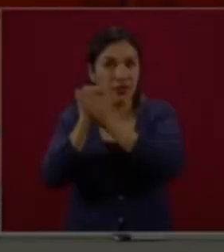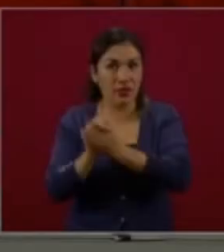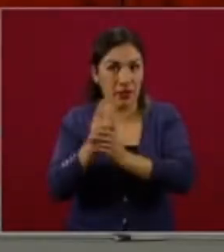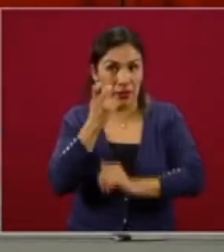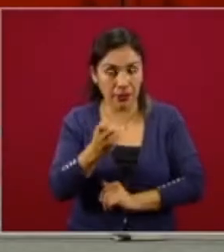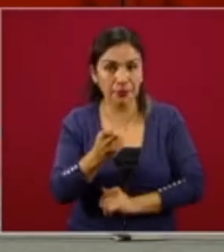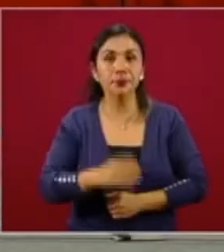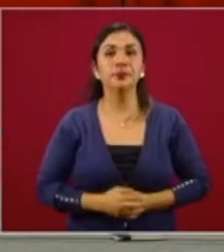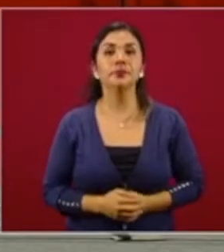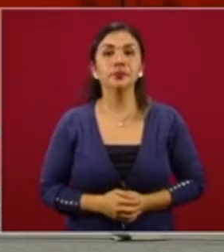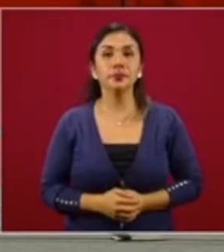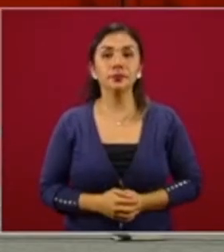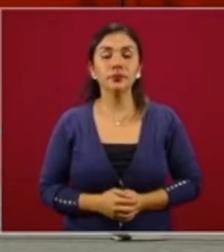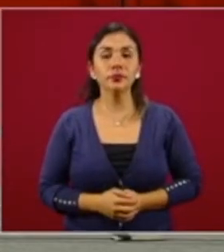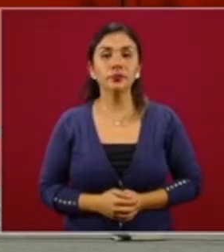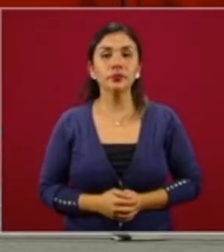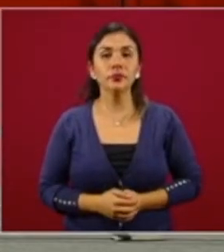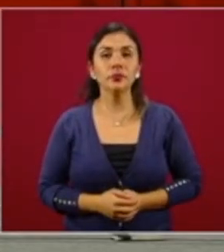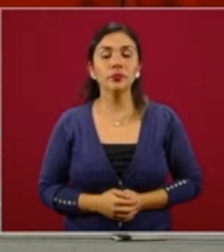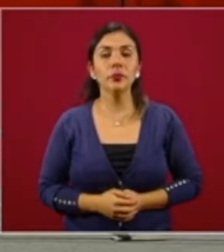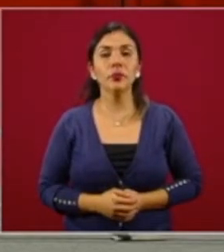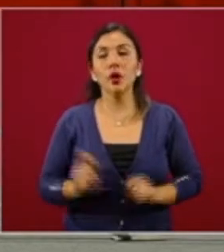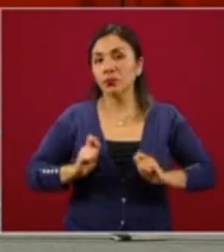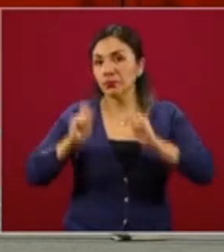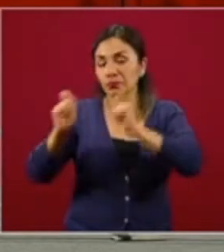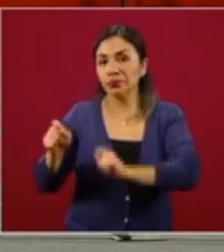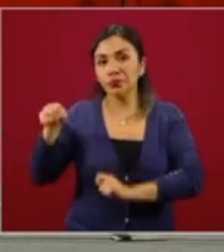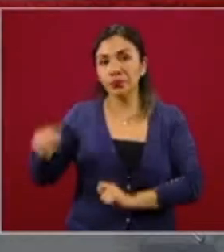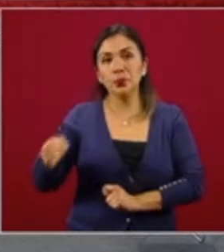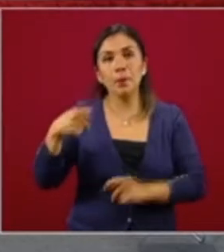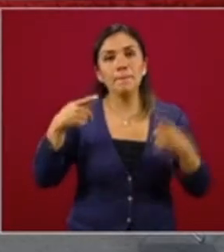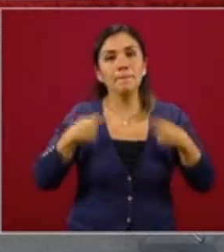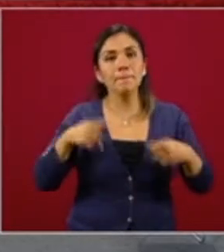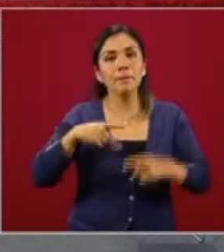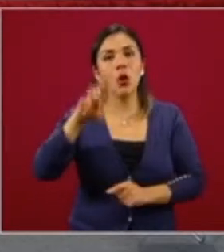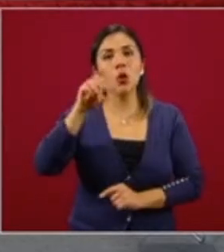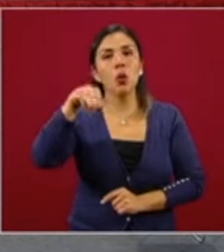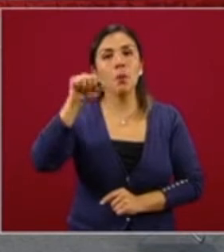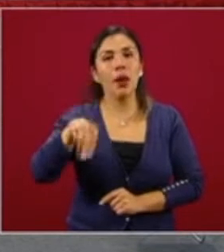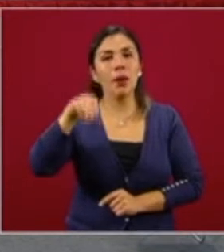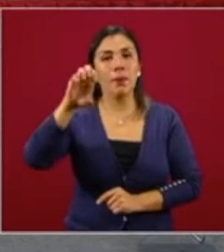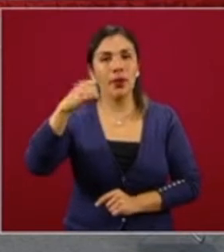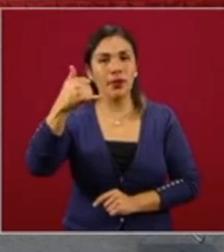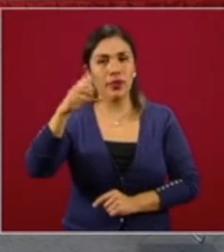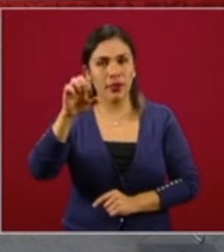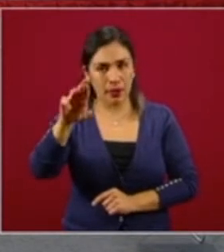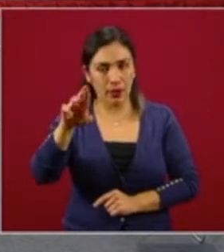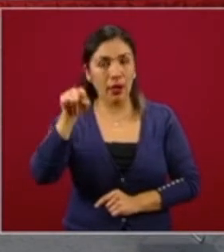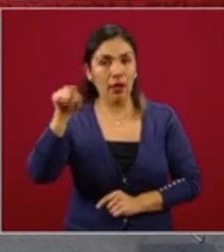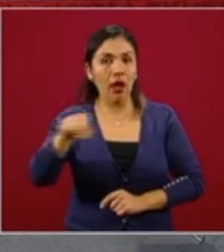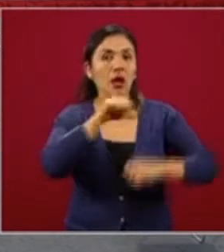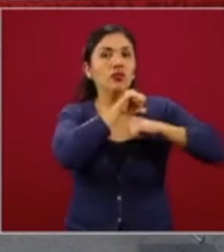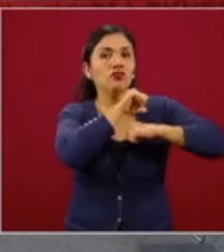A continuación, le voy a ceder la palabra a Román Meyer, quien